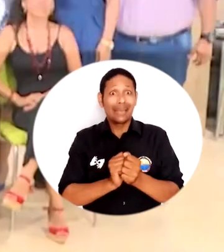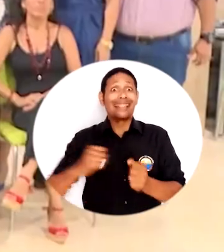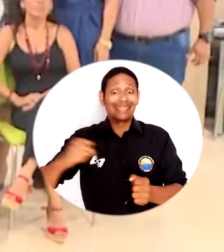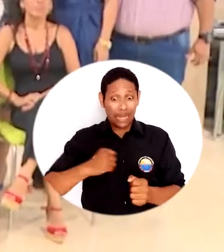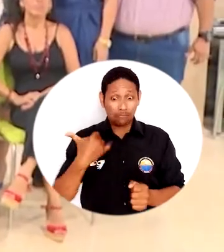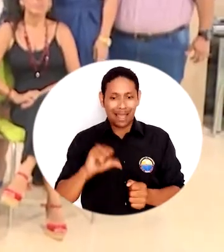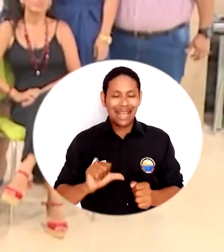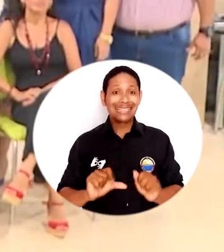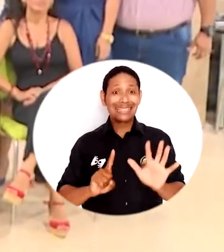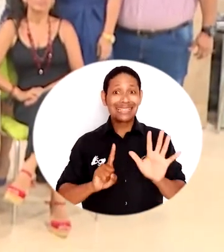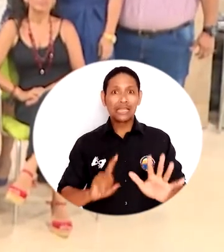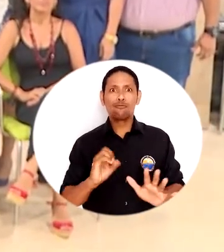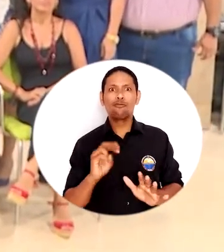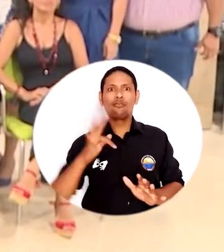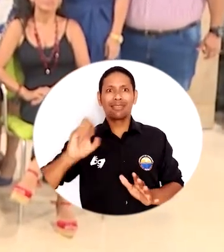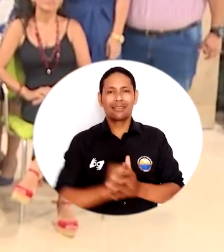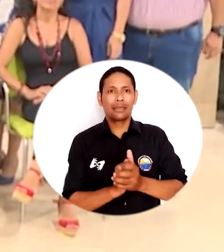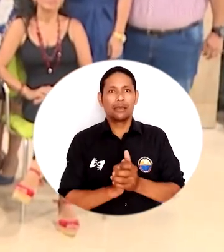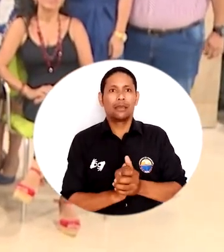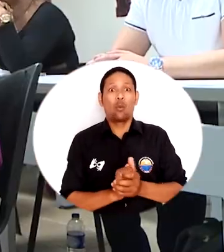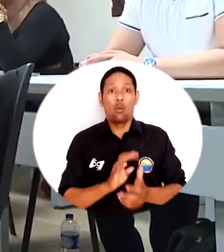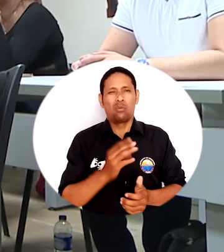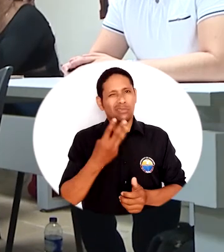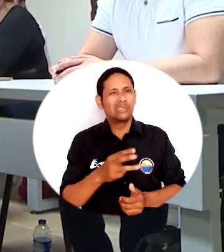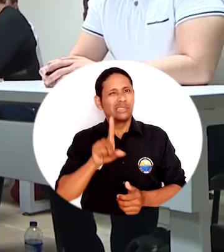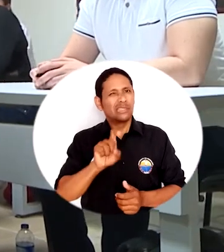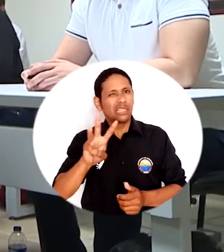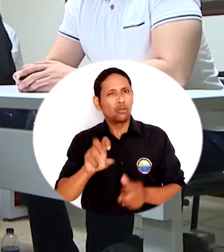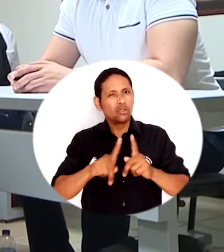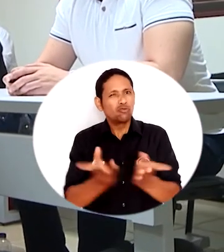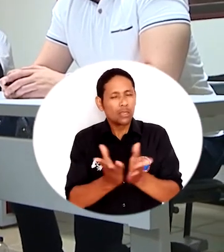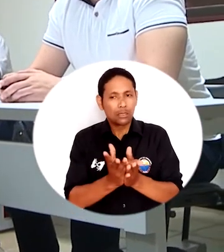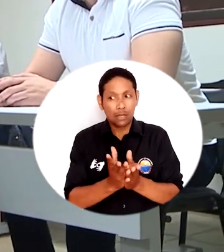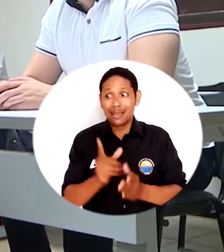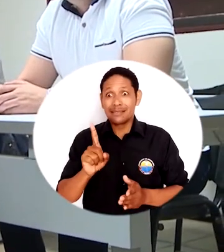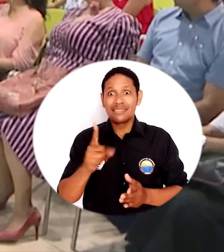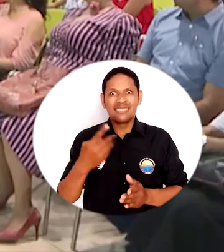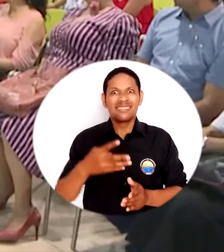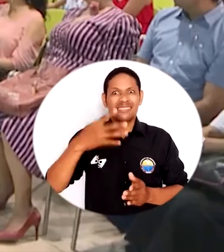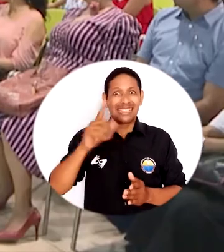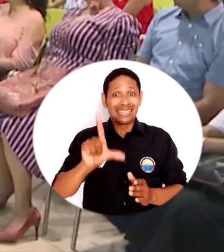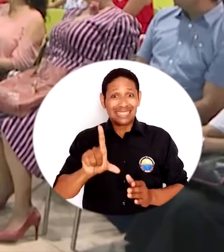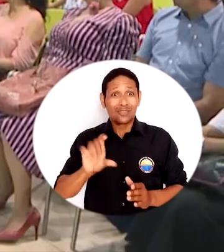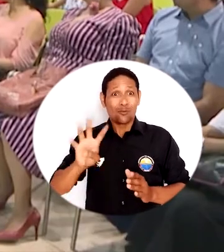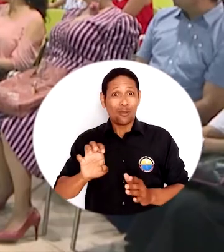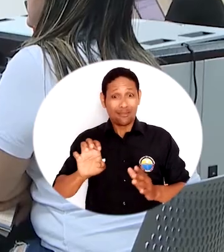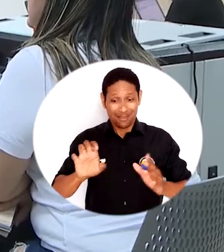actualmente seis cortes, 68 estudiantes y 19 graduados.